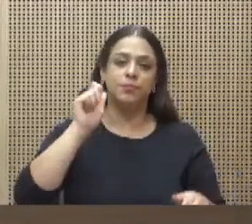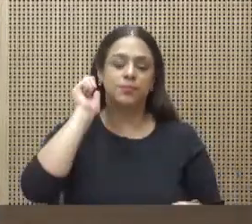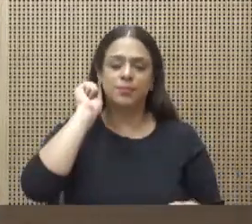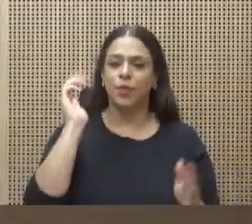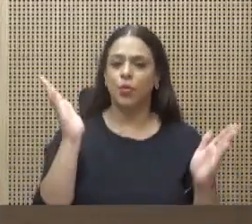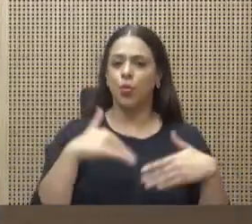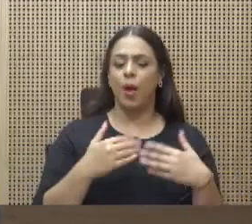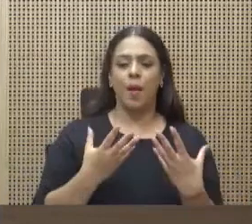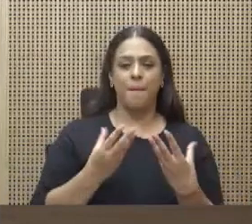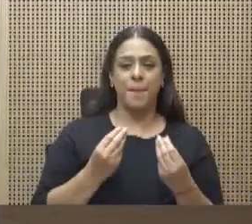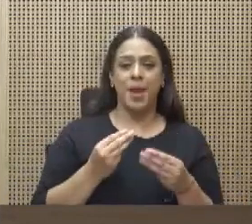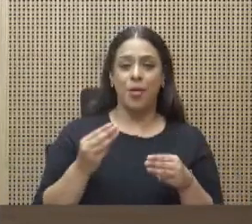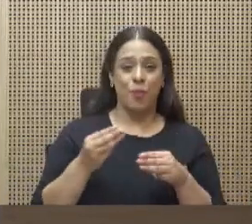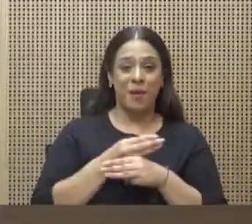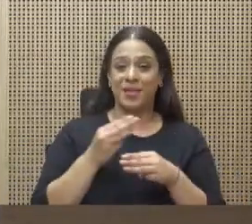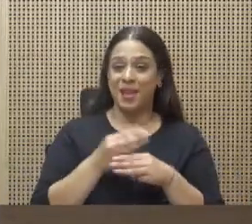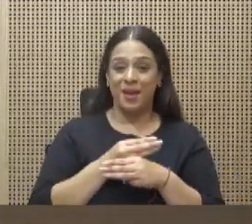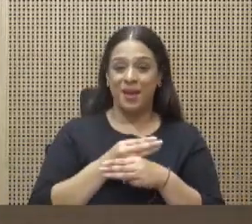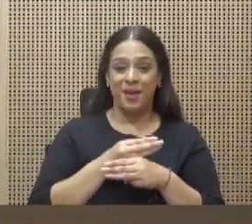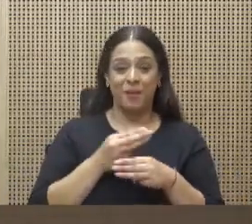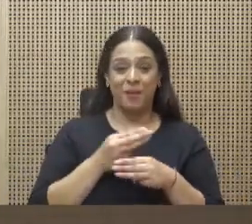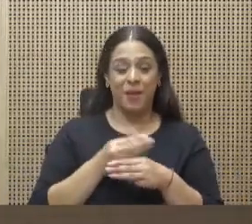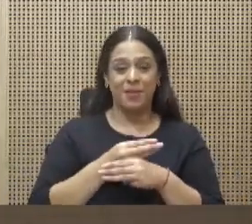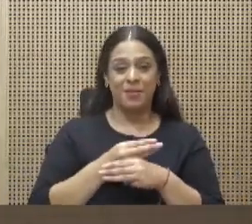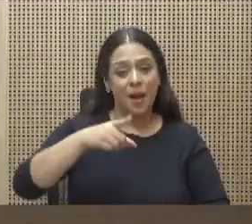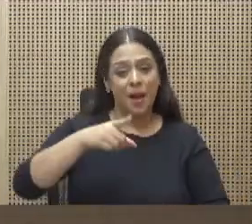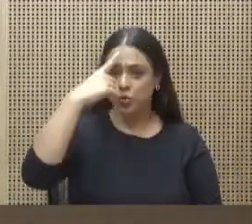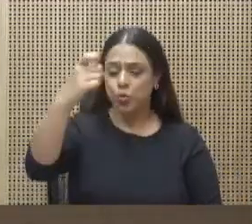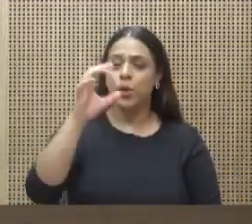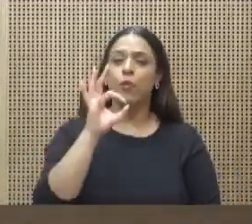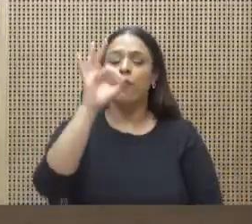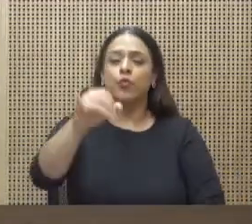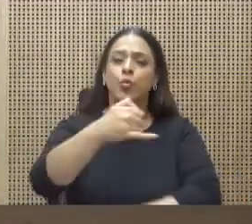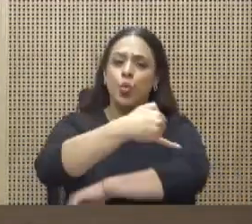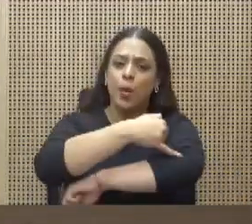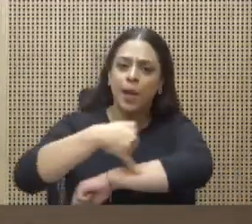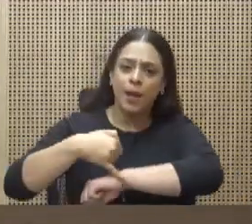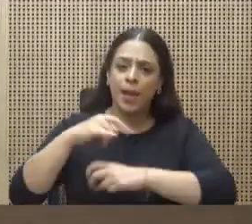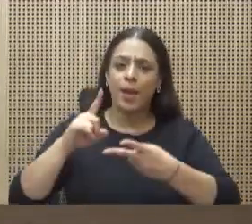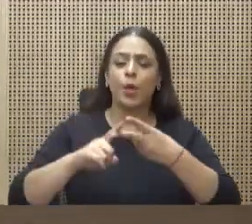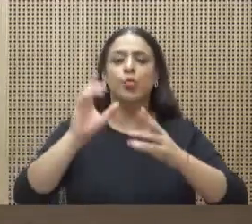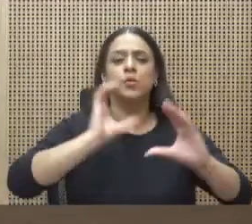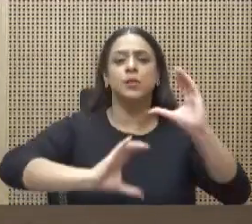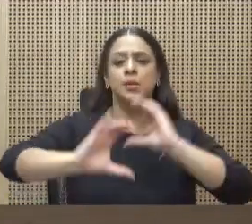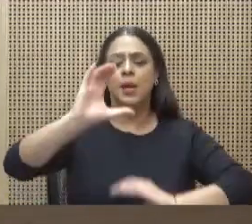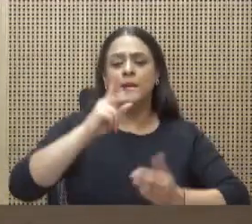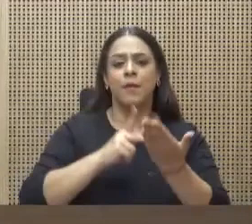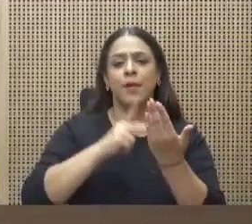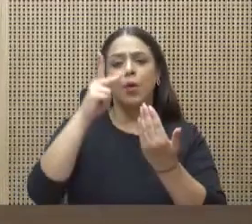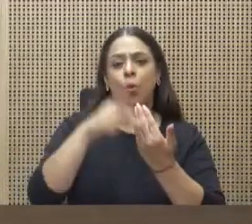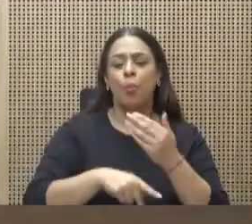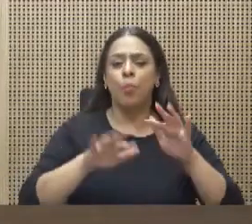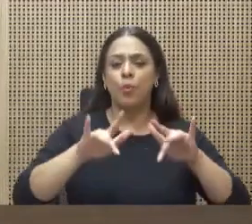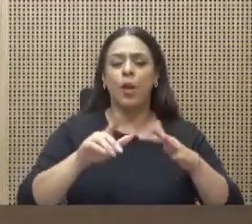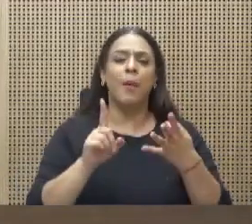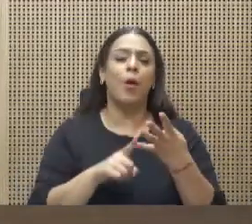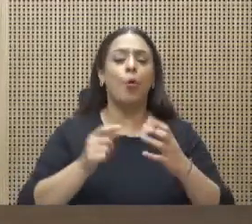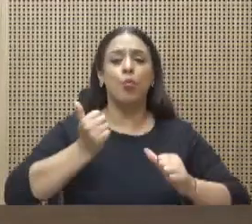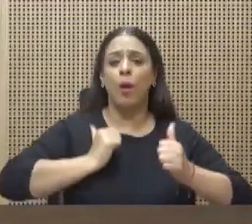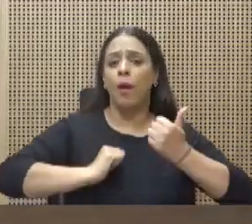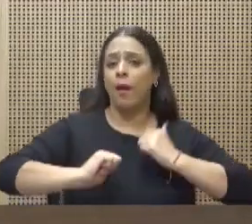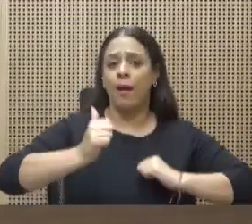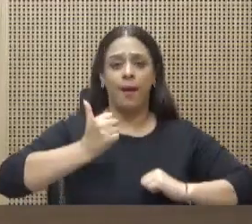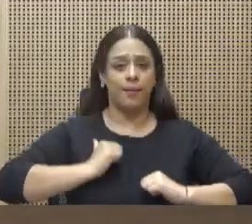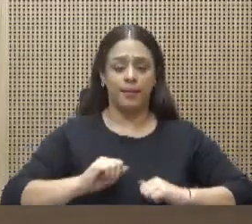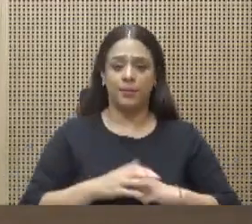y sueñen con ser ingenieras, científicos, programadoras o artistas. Donde mujeres y hombres podamos caminar